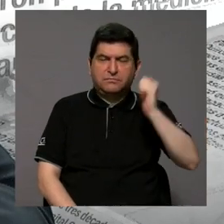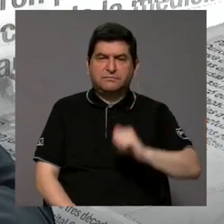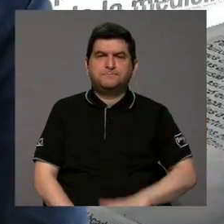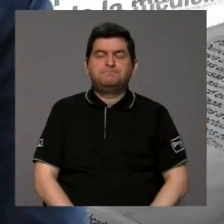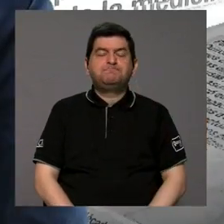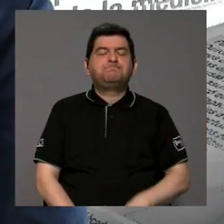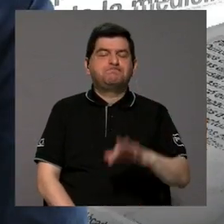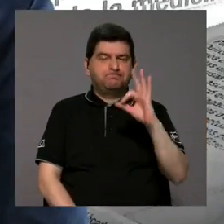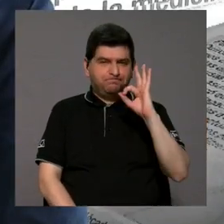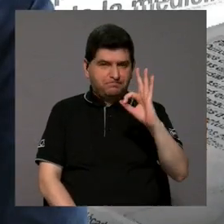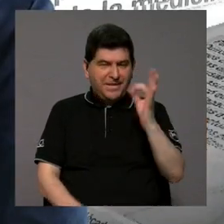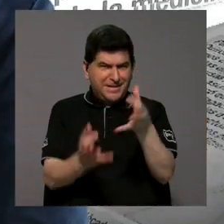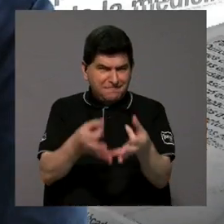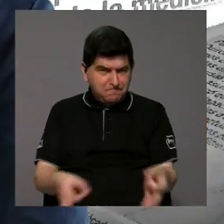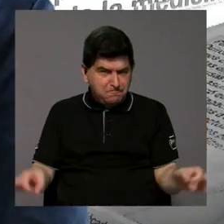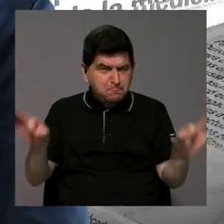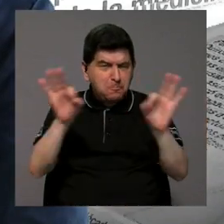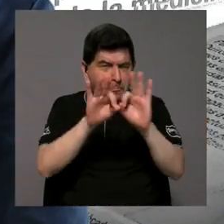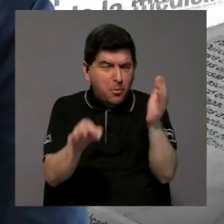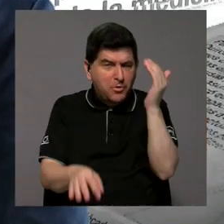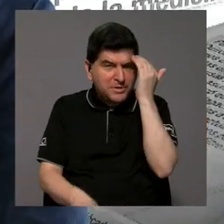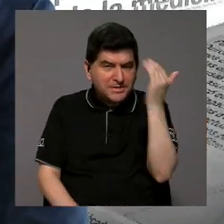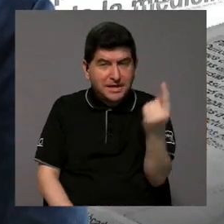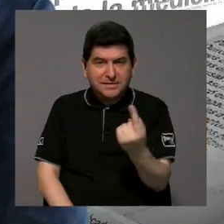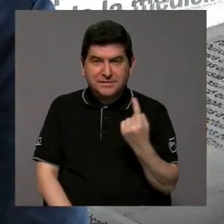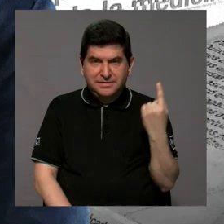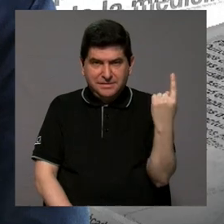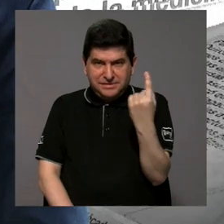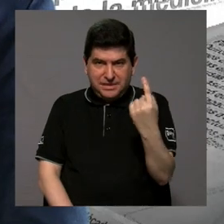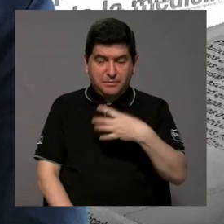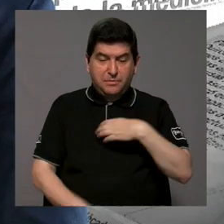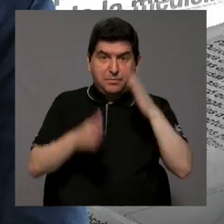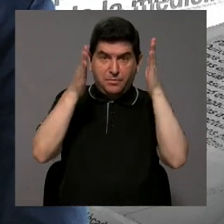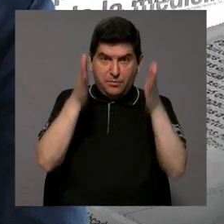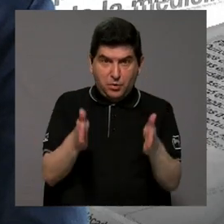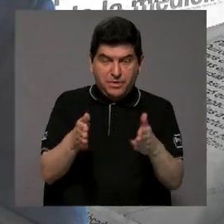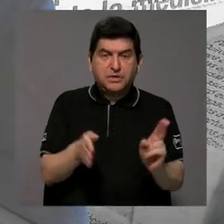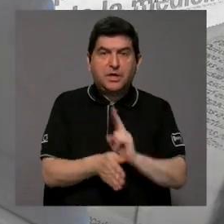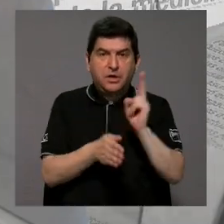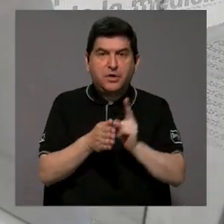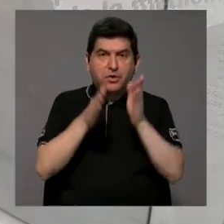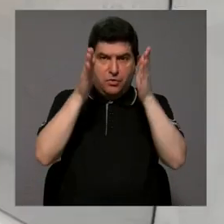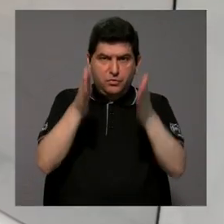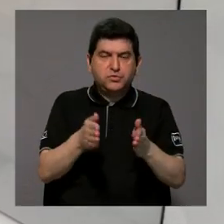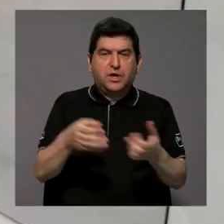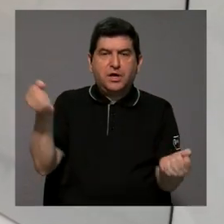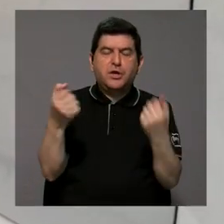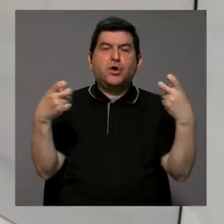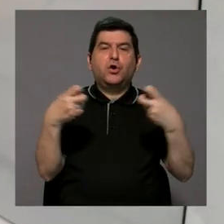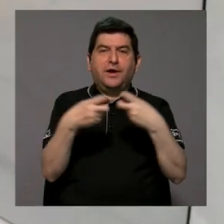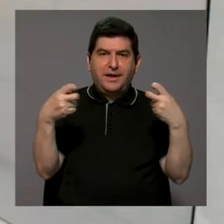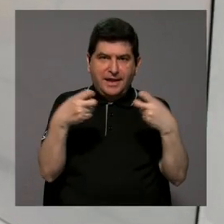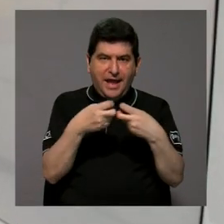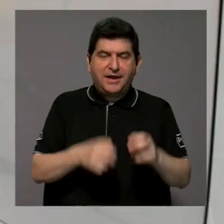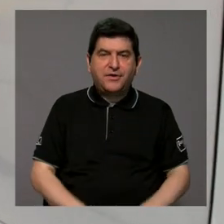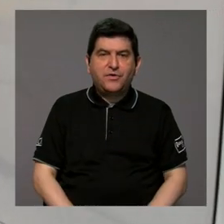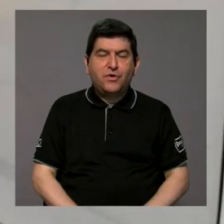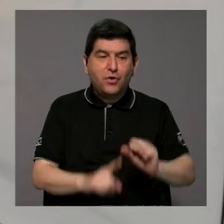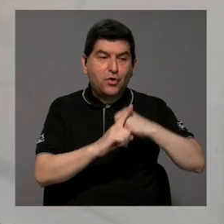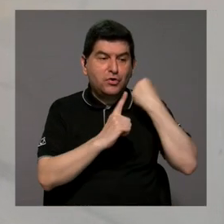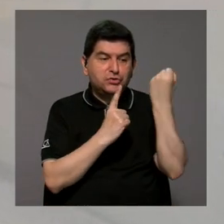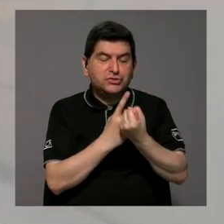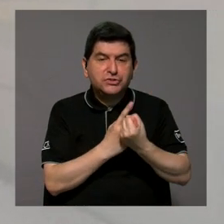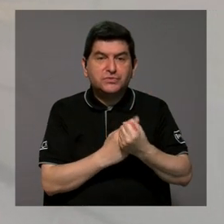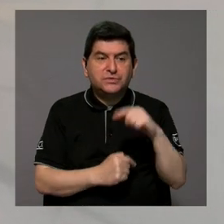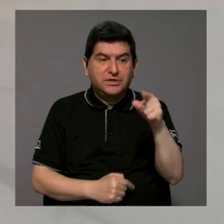conozca ok muy importante saber siempre como propietario o usuario de un carro eléctrico es saber el